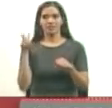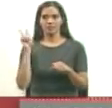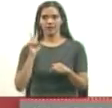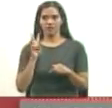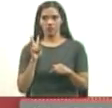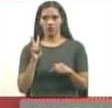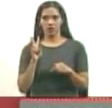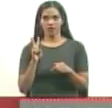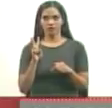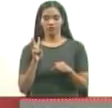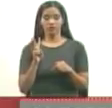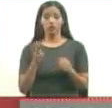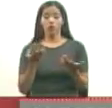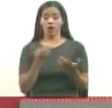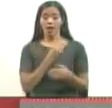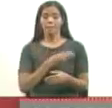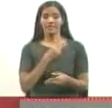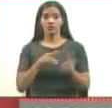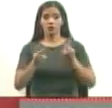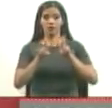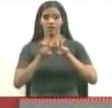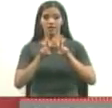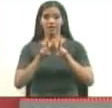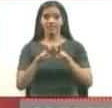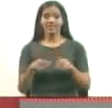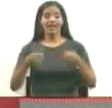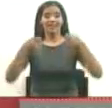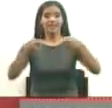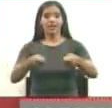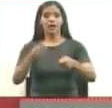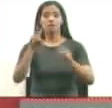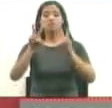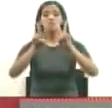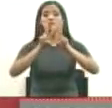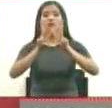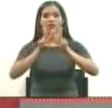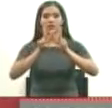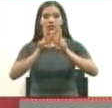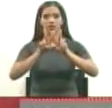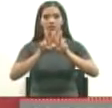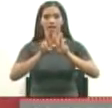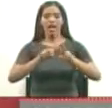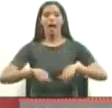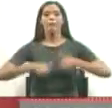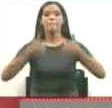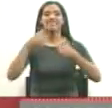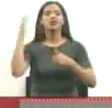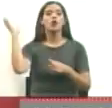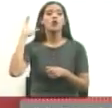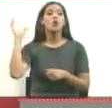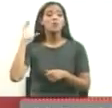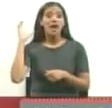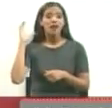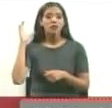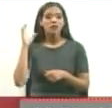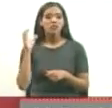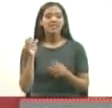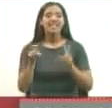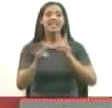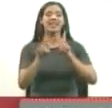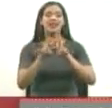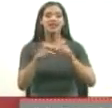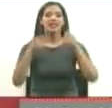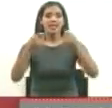con la gran misión Vivienda Venezuela, se han entregado viviendas a más colombianos que las viviendas